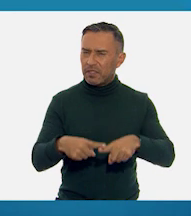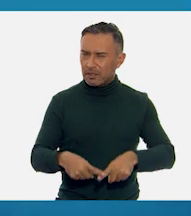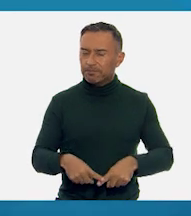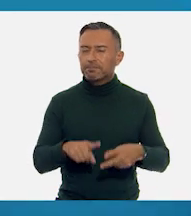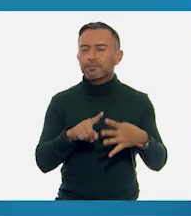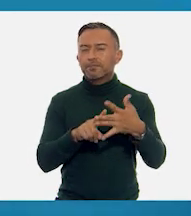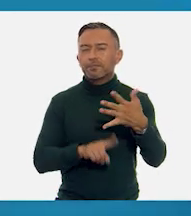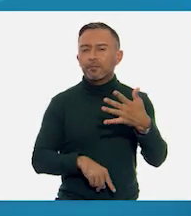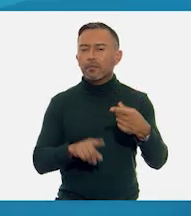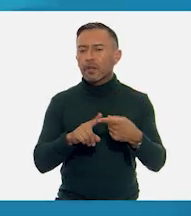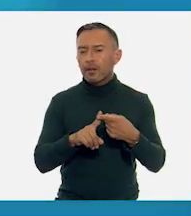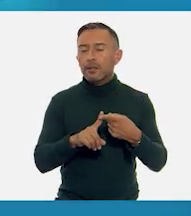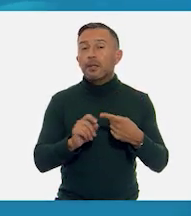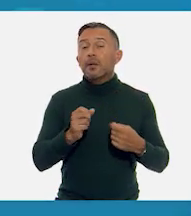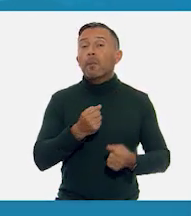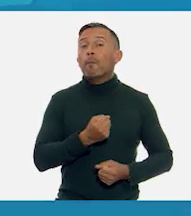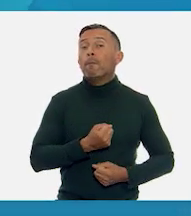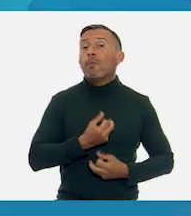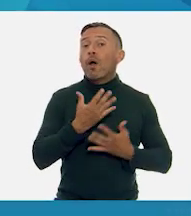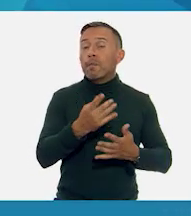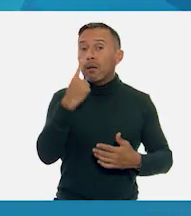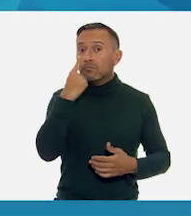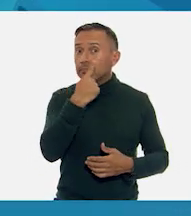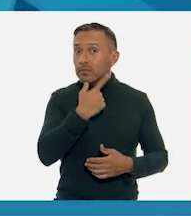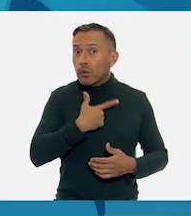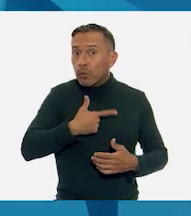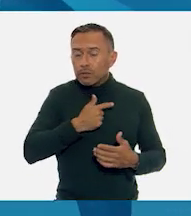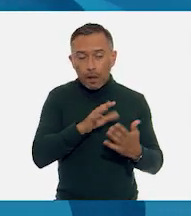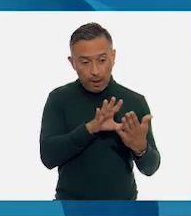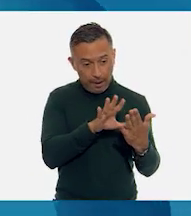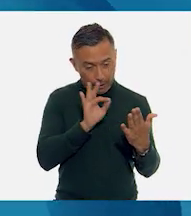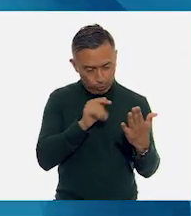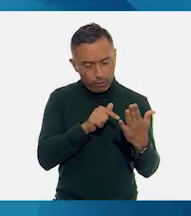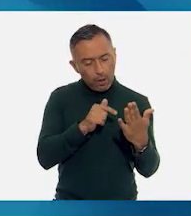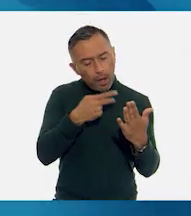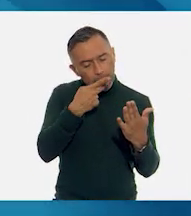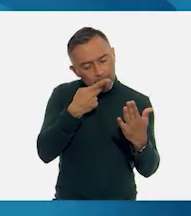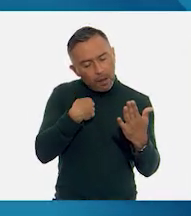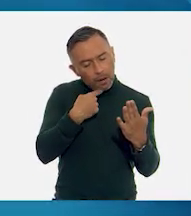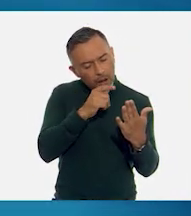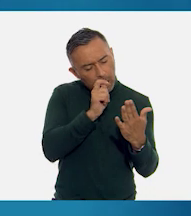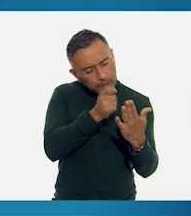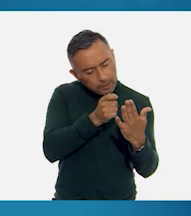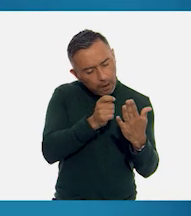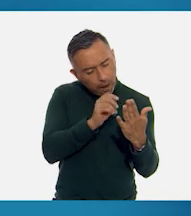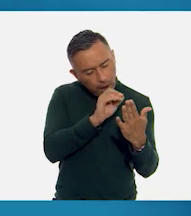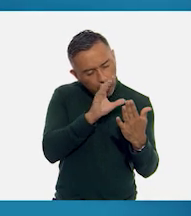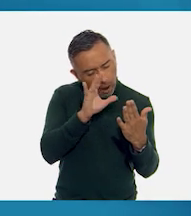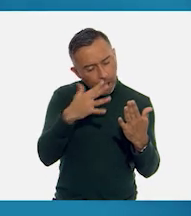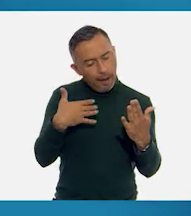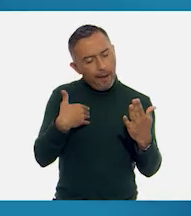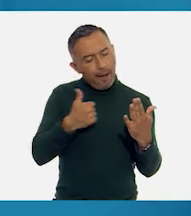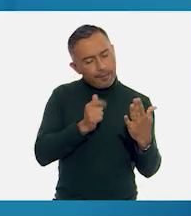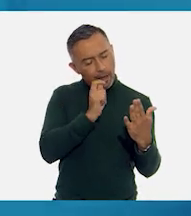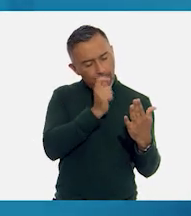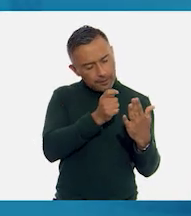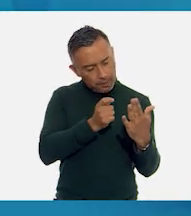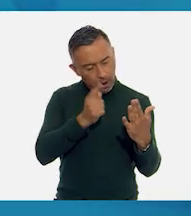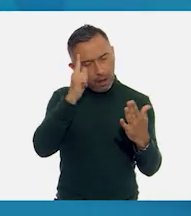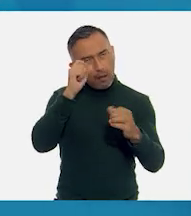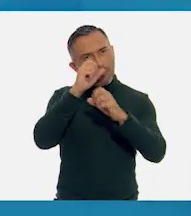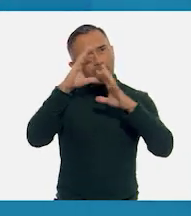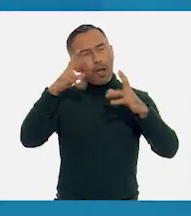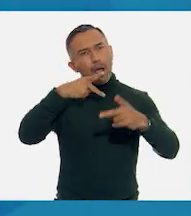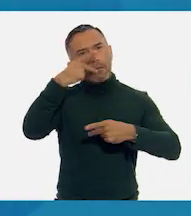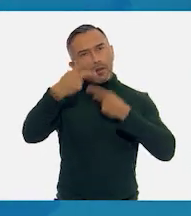lectura en voz alta del poema que elegimos con base en la comprensión de su sentido, el análisis de sus recursos literarios, así